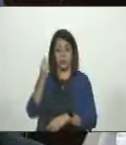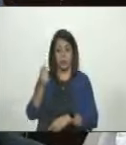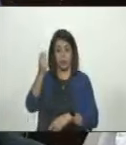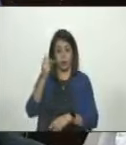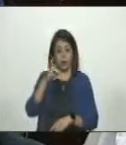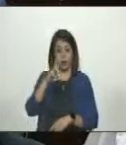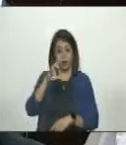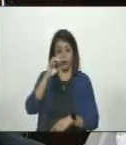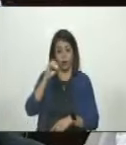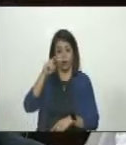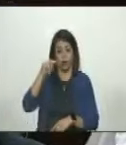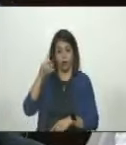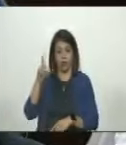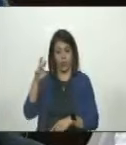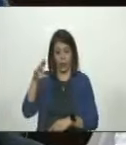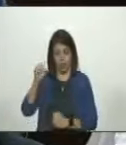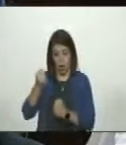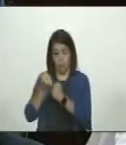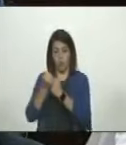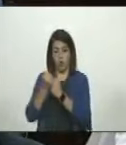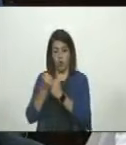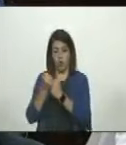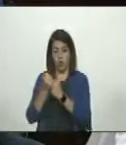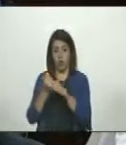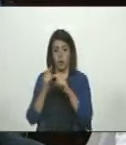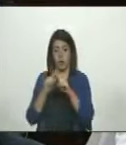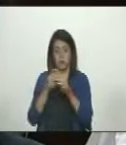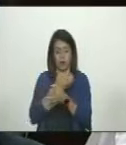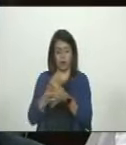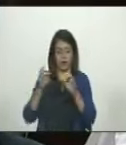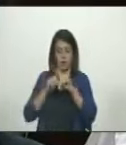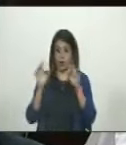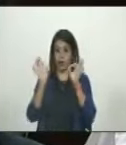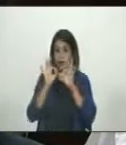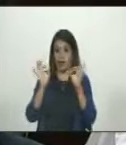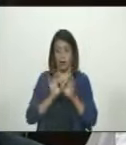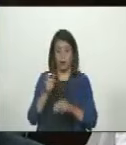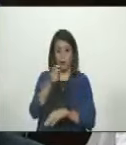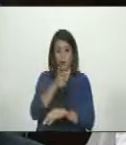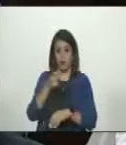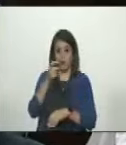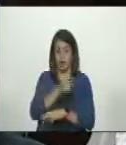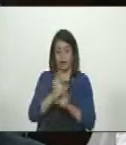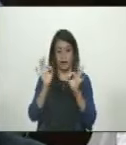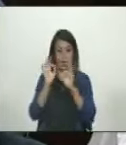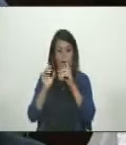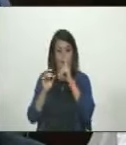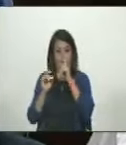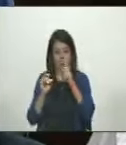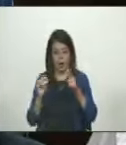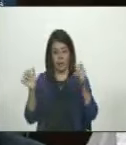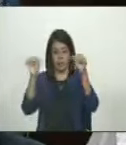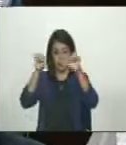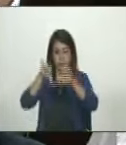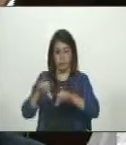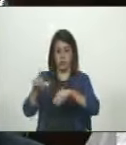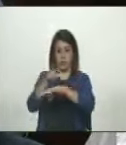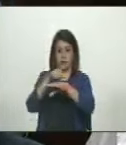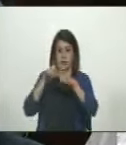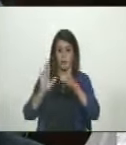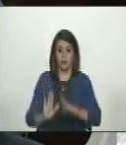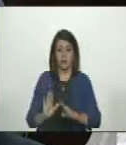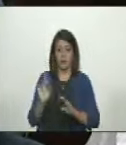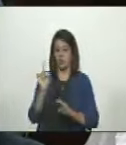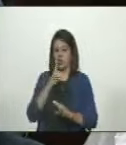Rondero nosotros la respaldamos. Perfecto. Pero es que nadie le está buscando nada malo para perjudicar al gobierno.